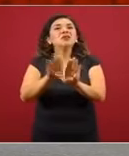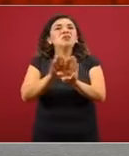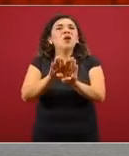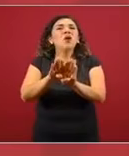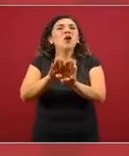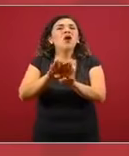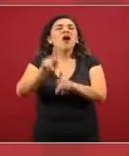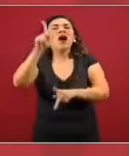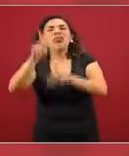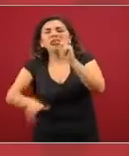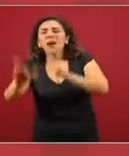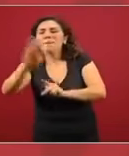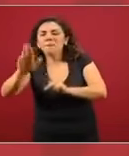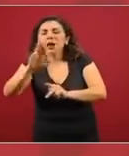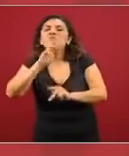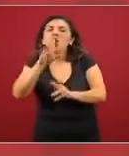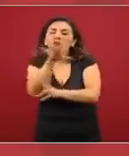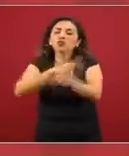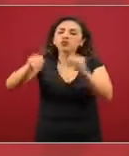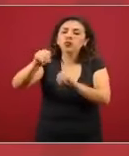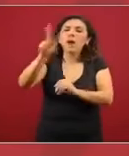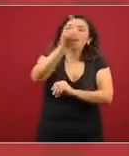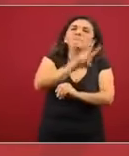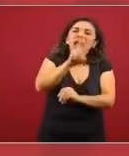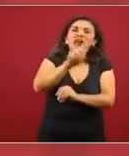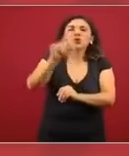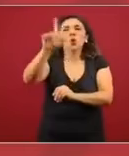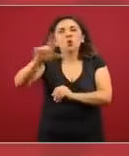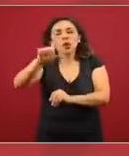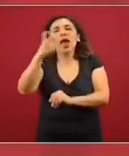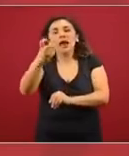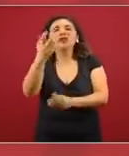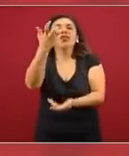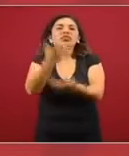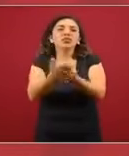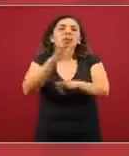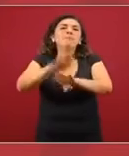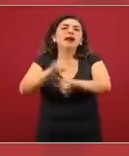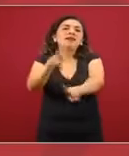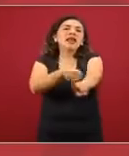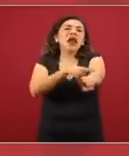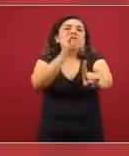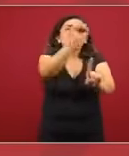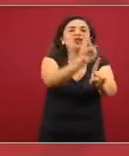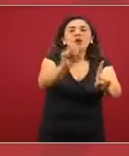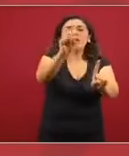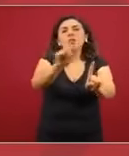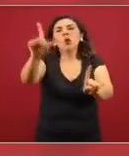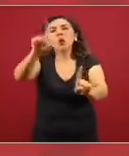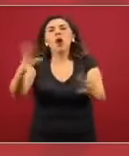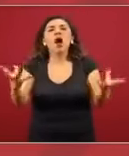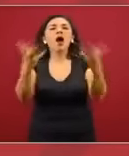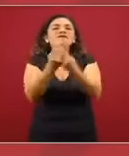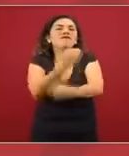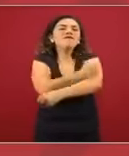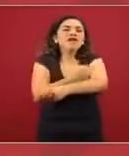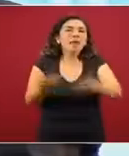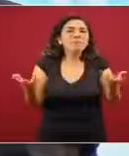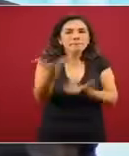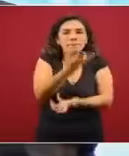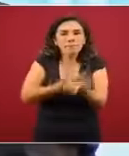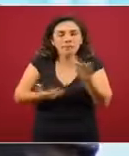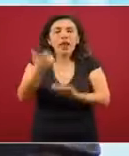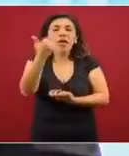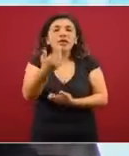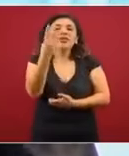canalizarlo un viernes o un lunes, propicia, pues, un día de azueto que beneficia a la unidad familiar. Y lo que son los tres